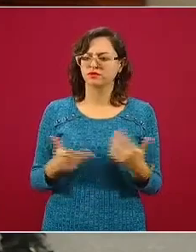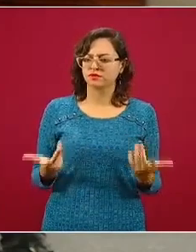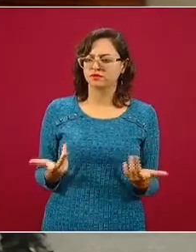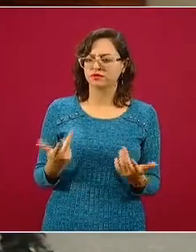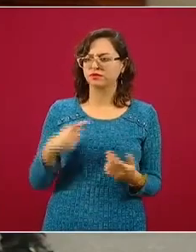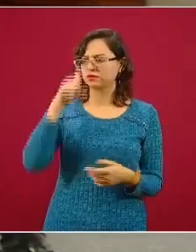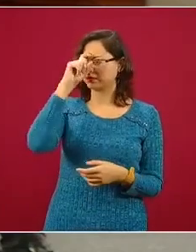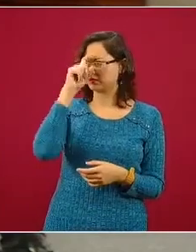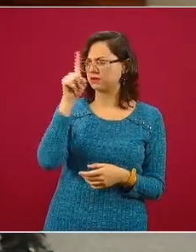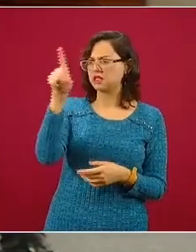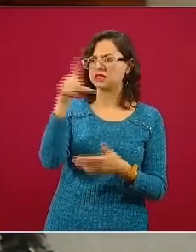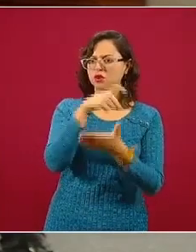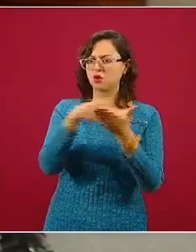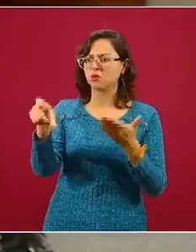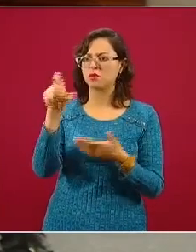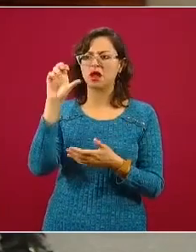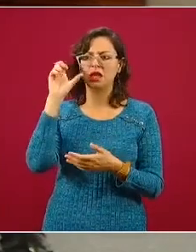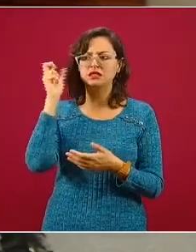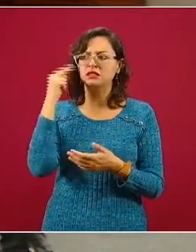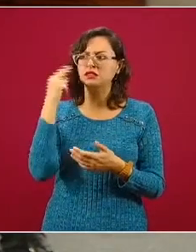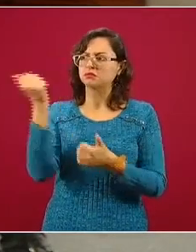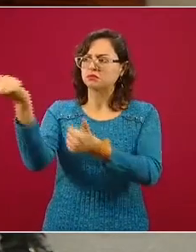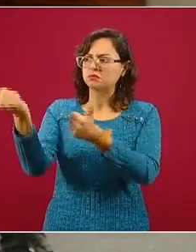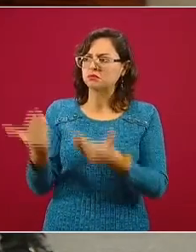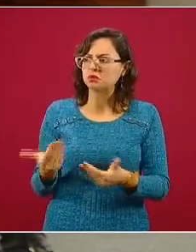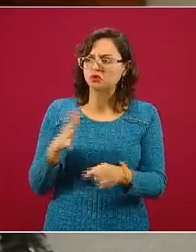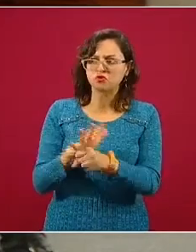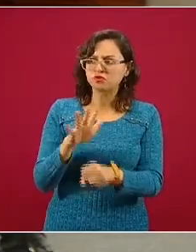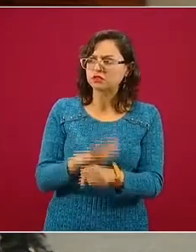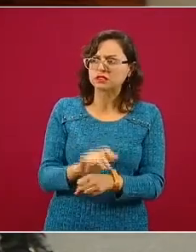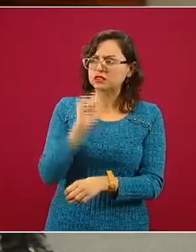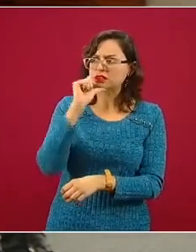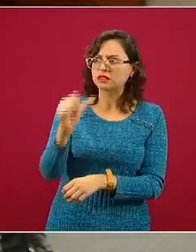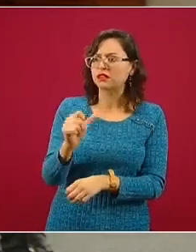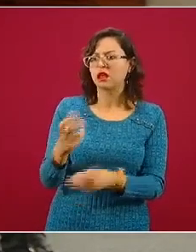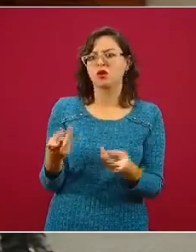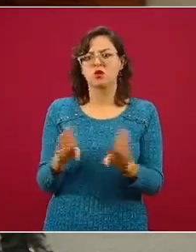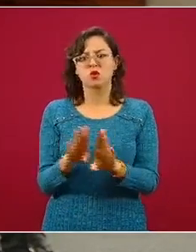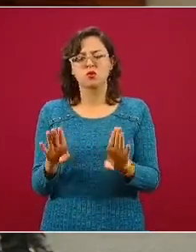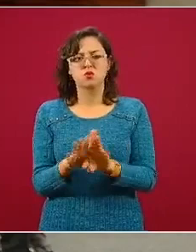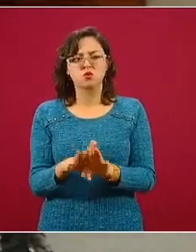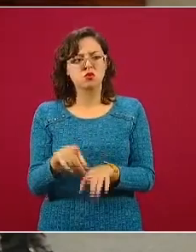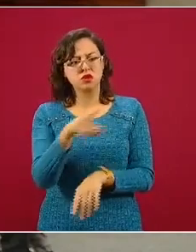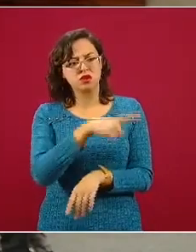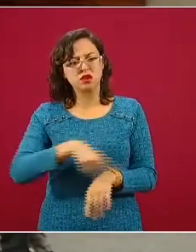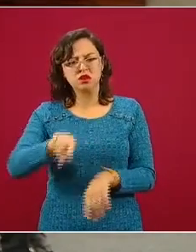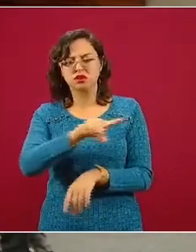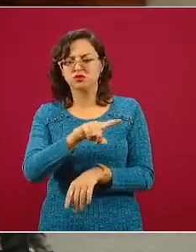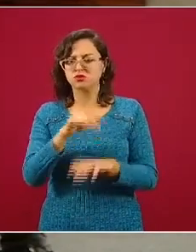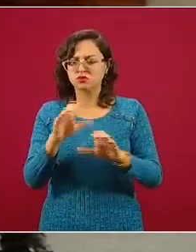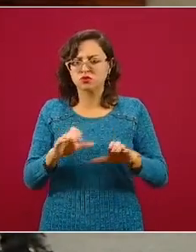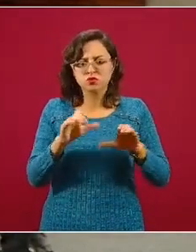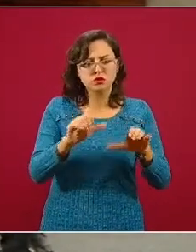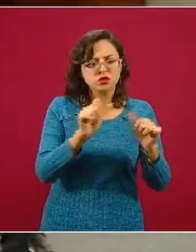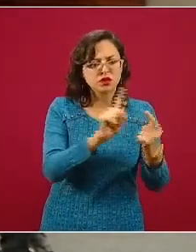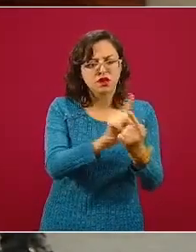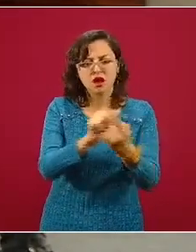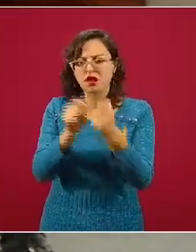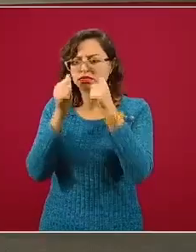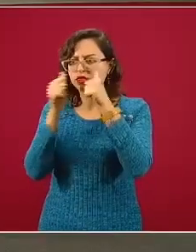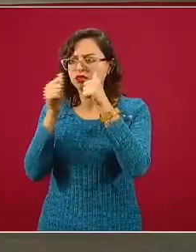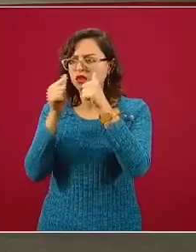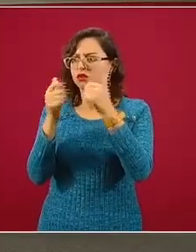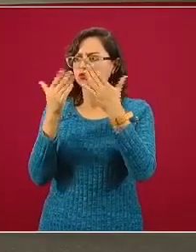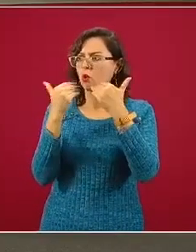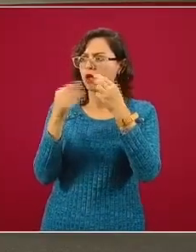realizado a China no han sido suficientes, porque pues de no tener este equipo de protección, pues va a ser un riesgo para las personas que trabajan ahí.